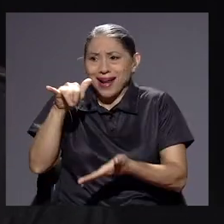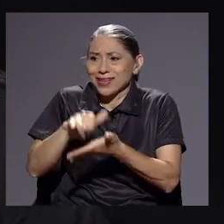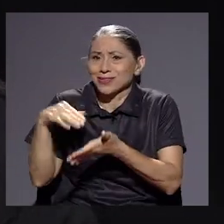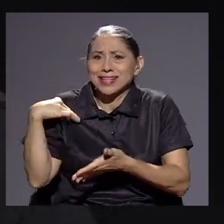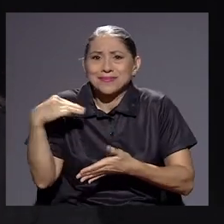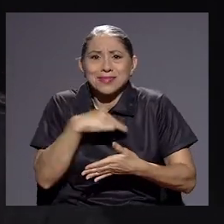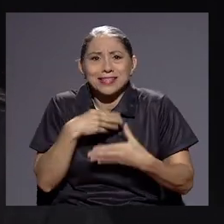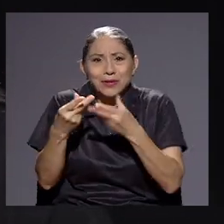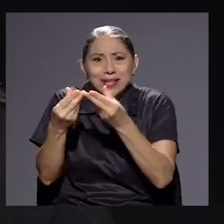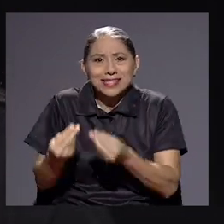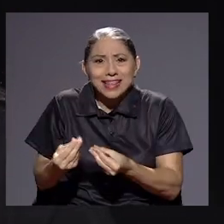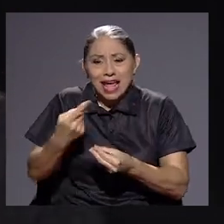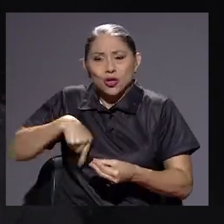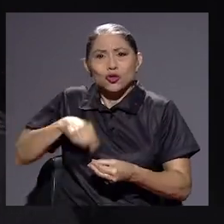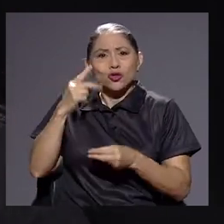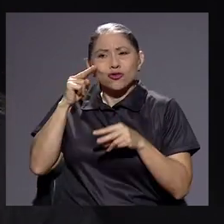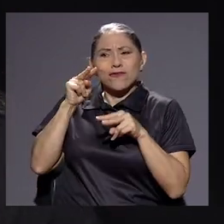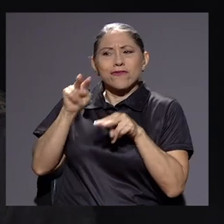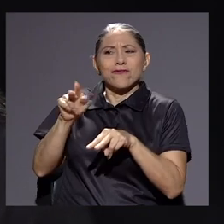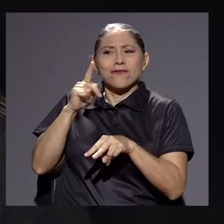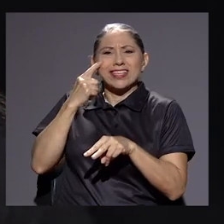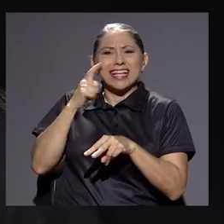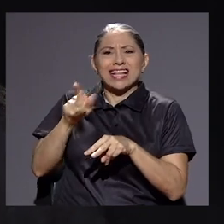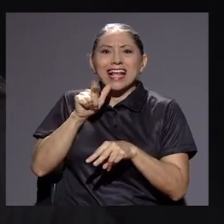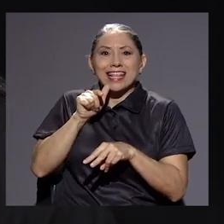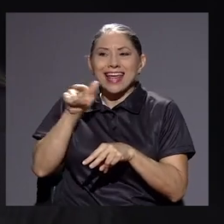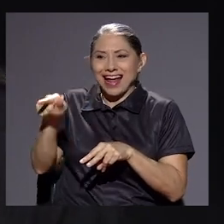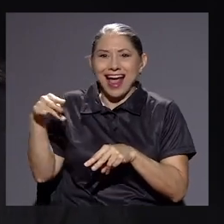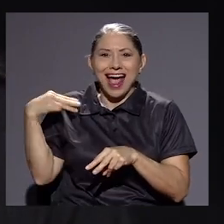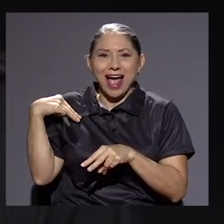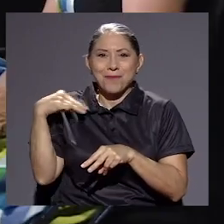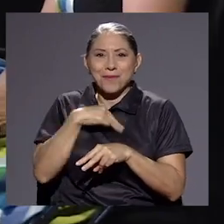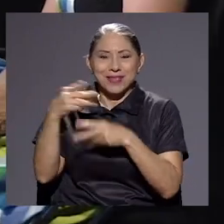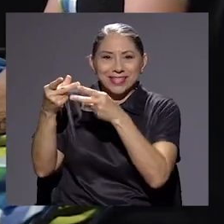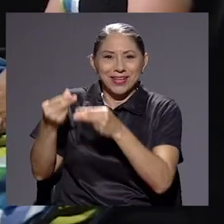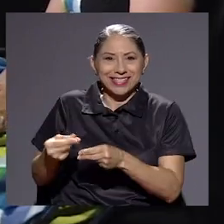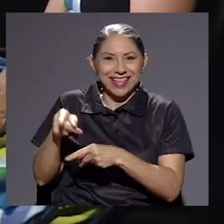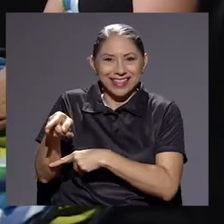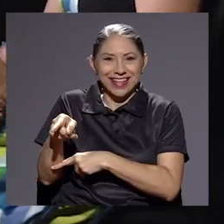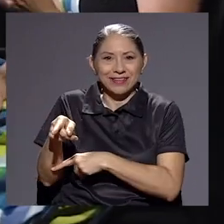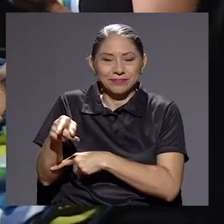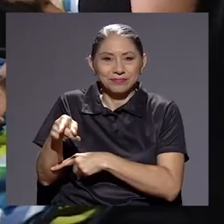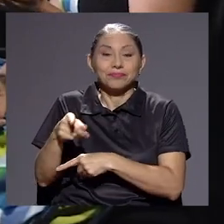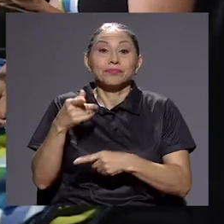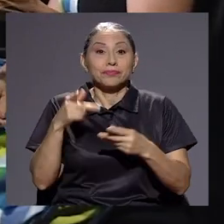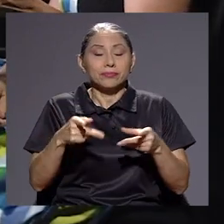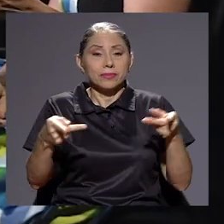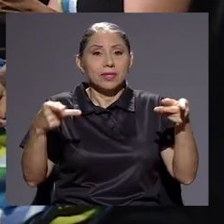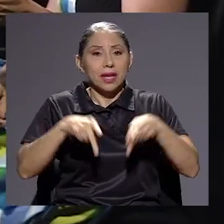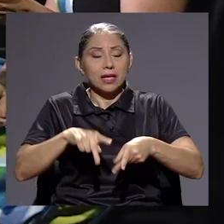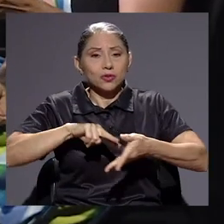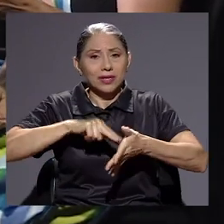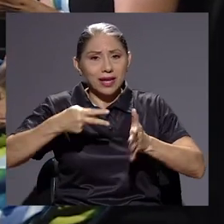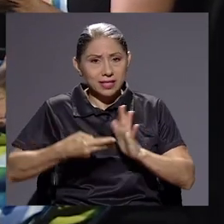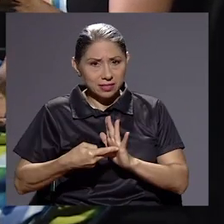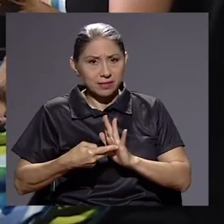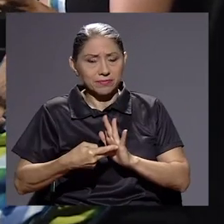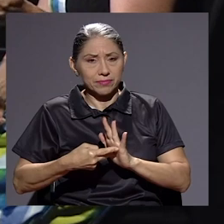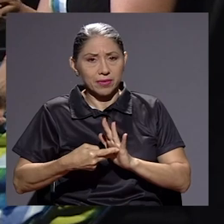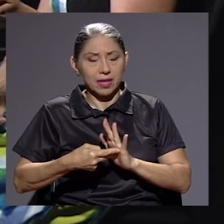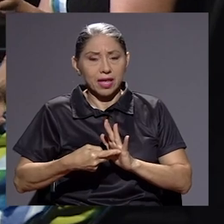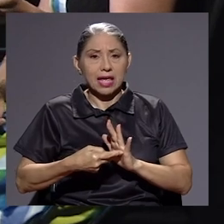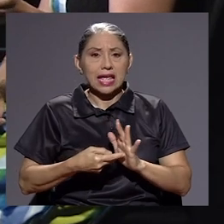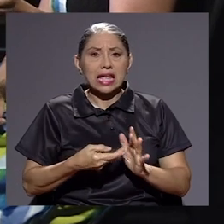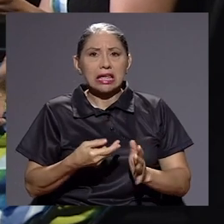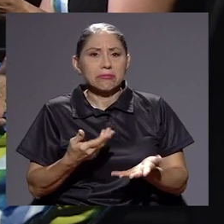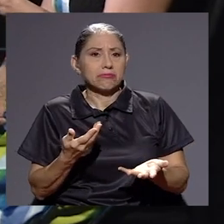Así es. ¿A quién vamos a fiscalizar nosotros? Hacienda. Así es, así es. Es al revés, es Hacienda. En este caso, quiere decir que si